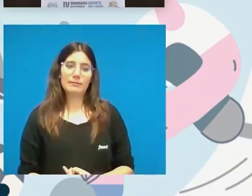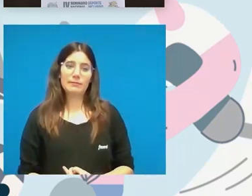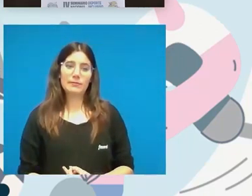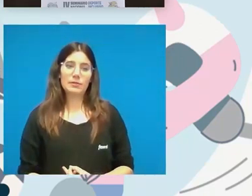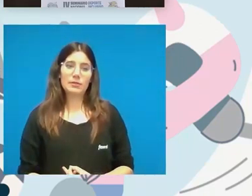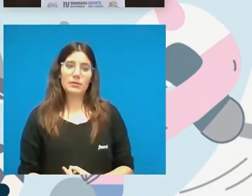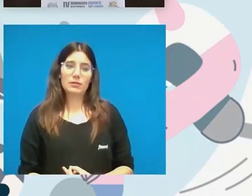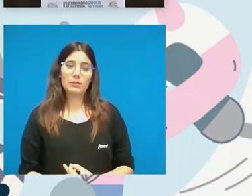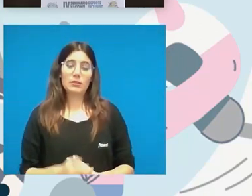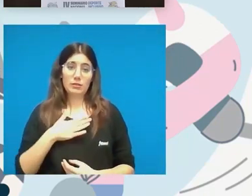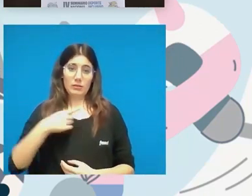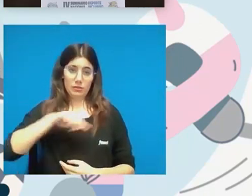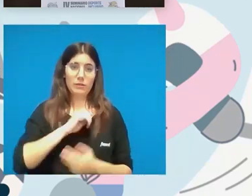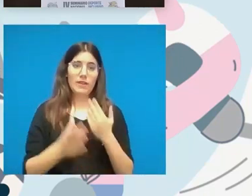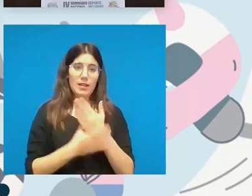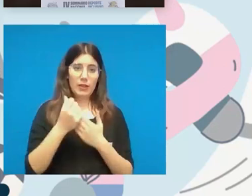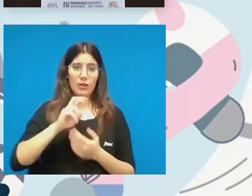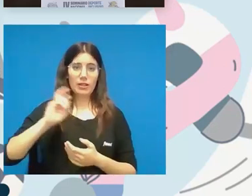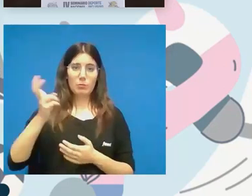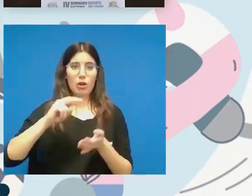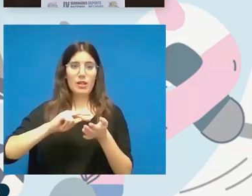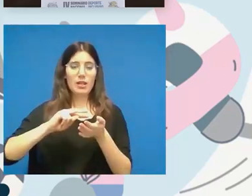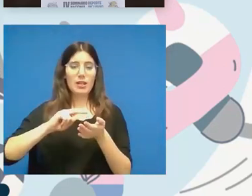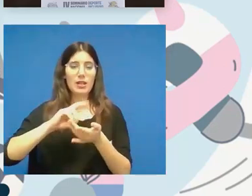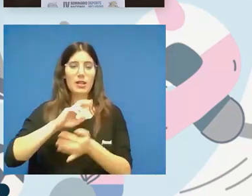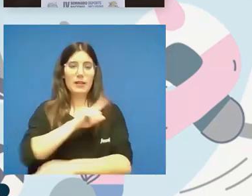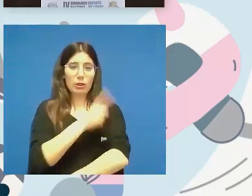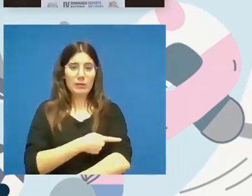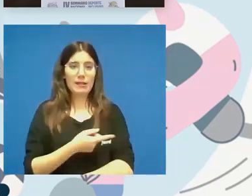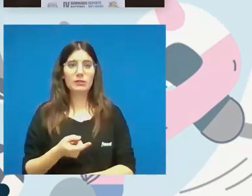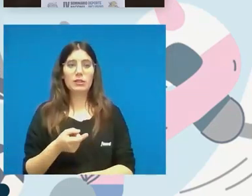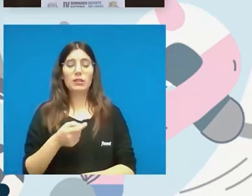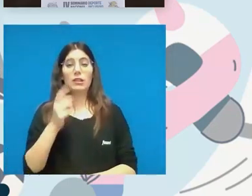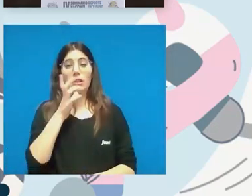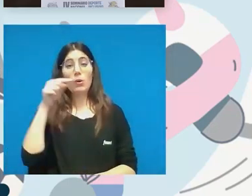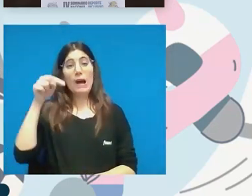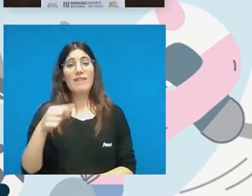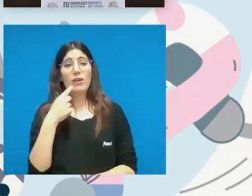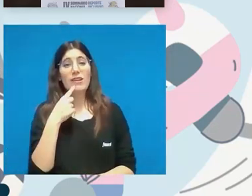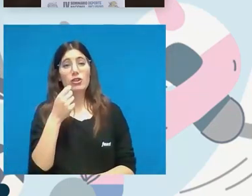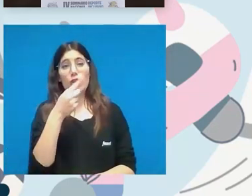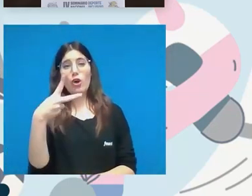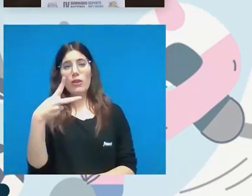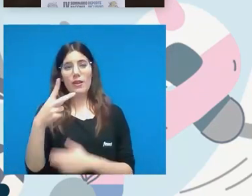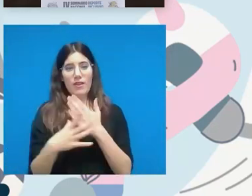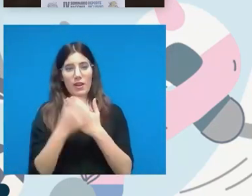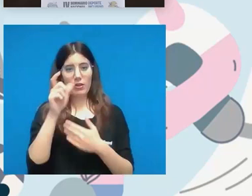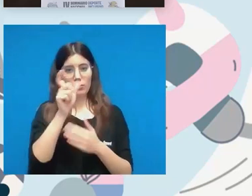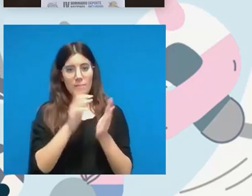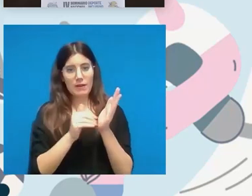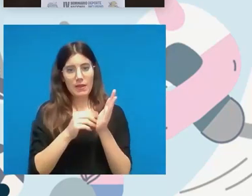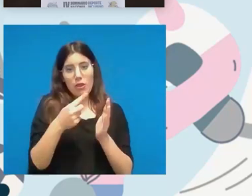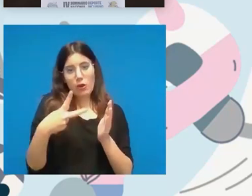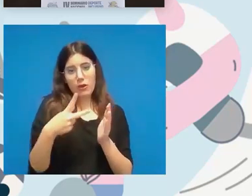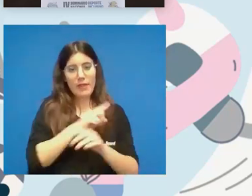somos federaciones polideportivas y luego bueno pues abajo ya había puesto que hay 12 federaciones en la comunidad valenciana o 12